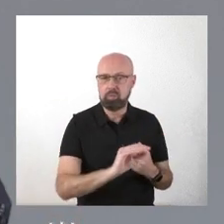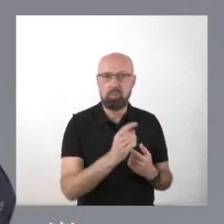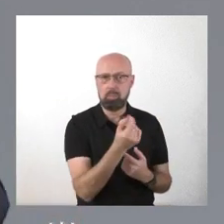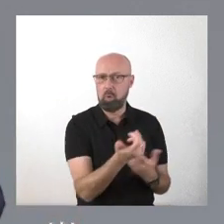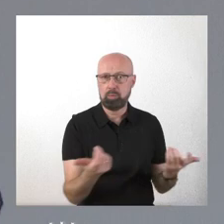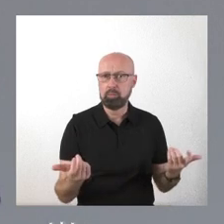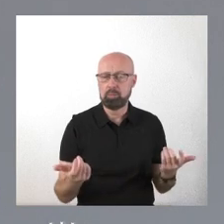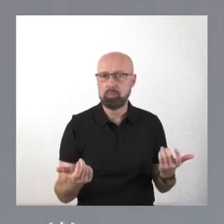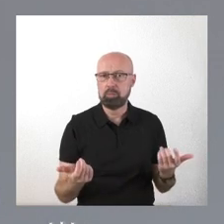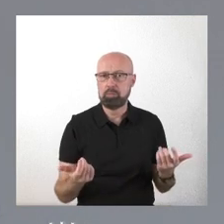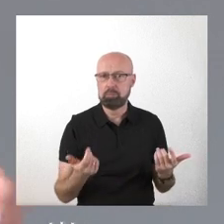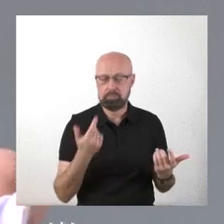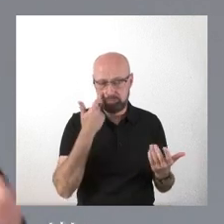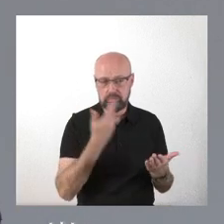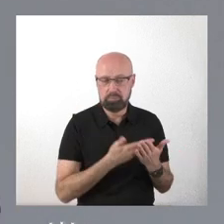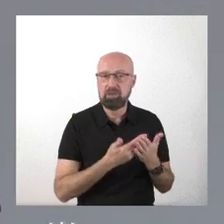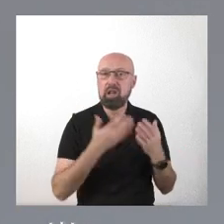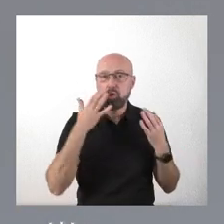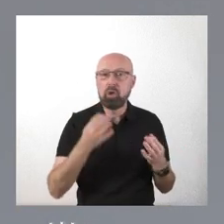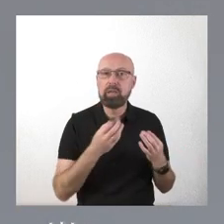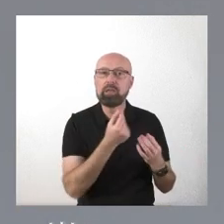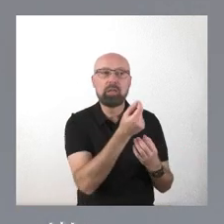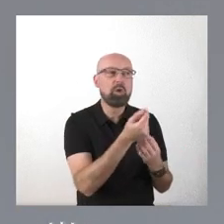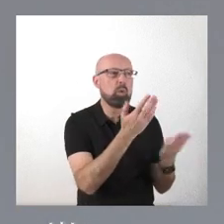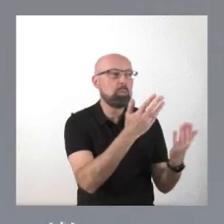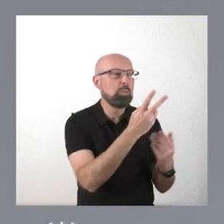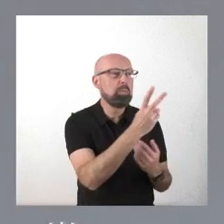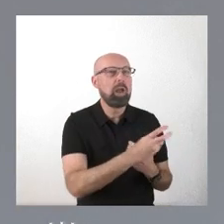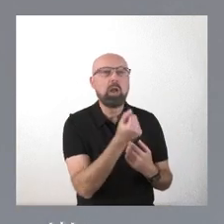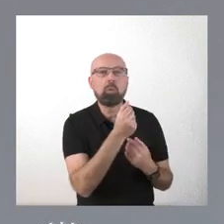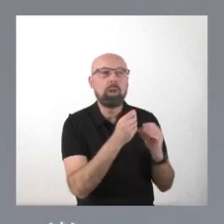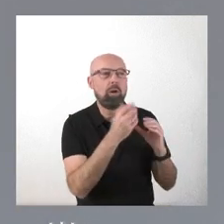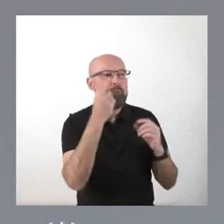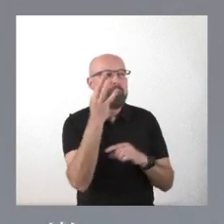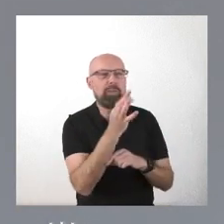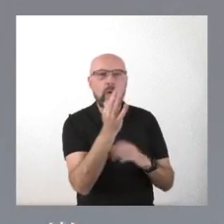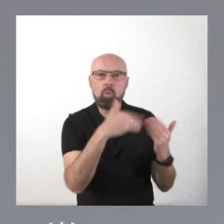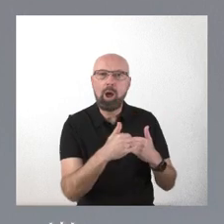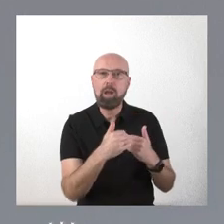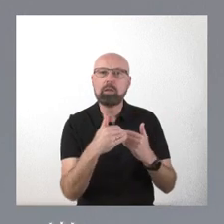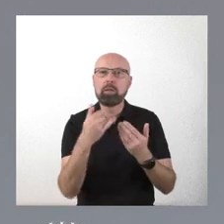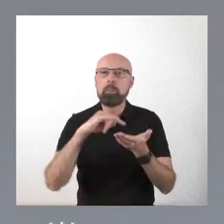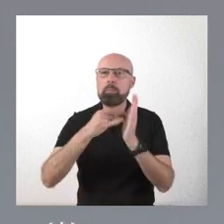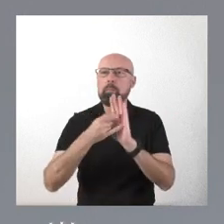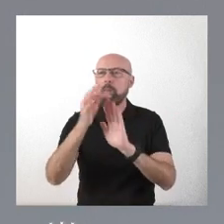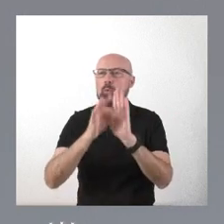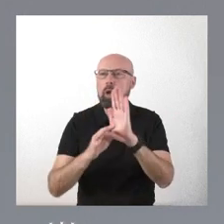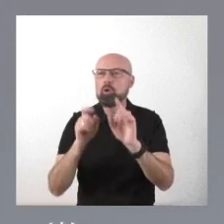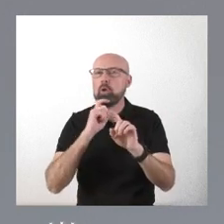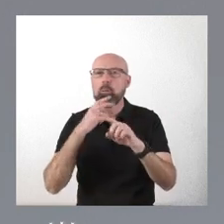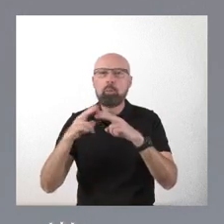Y claro, así es muy difícil establecer unos presupuestos y hacer una política razonable.